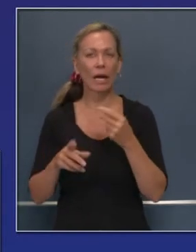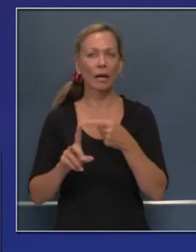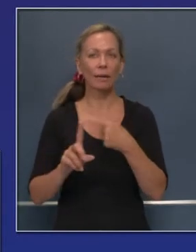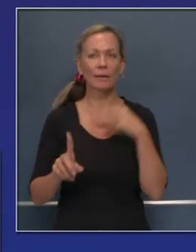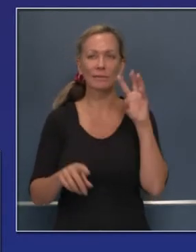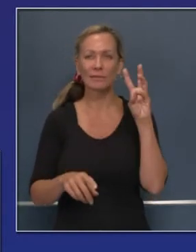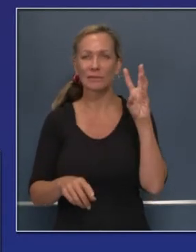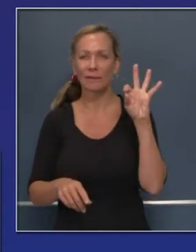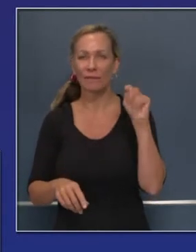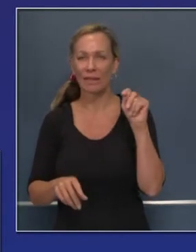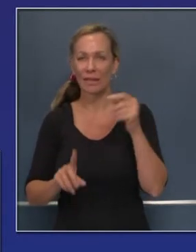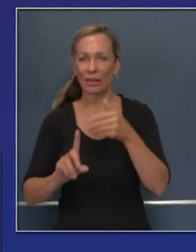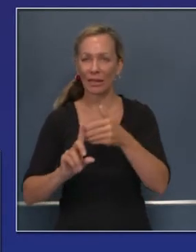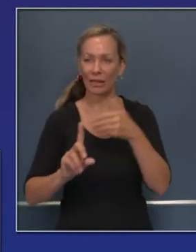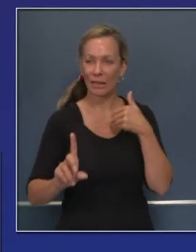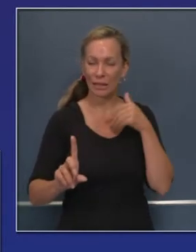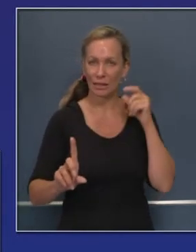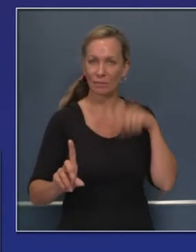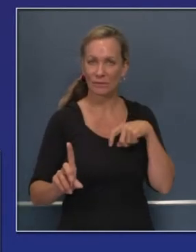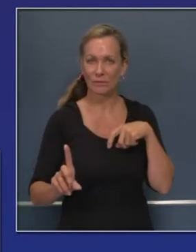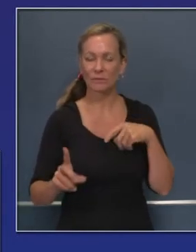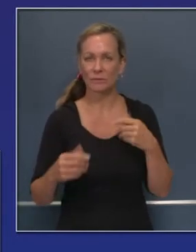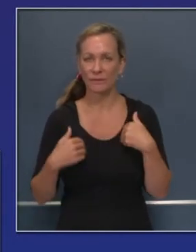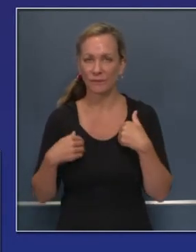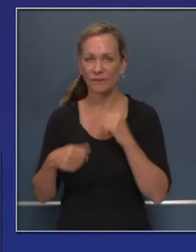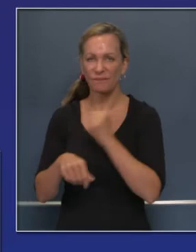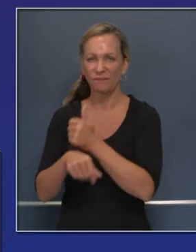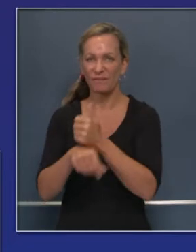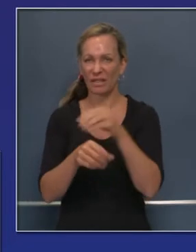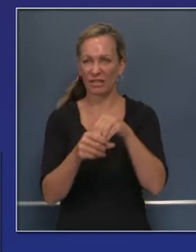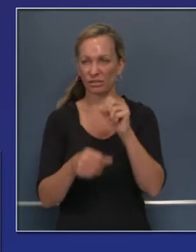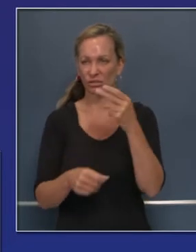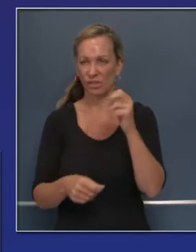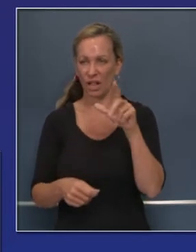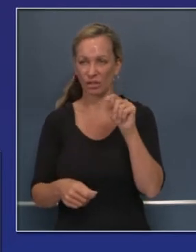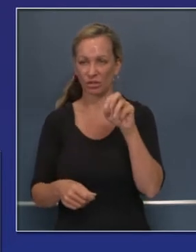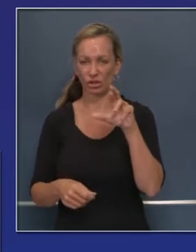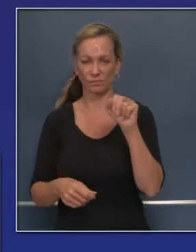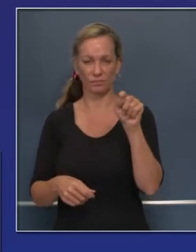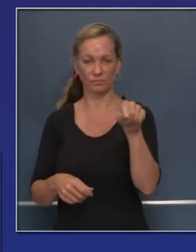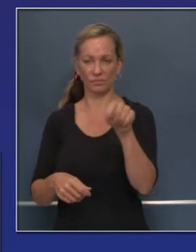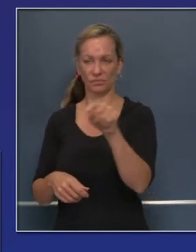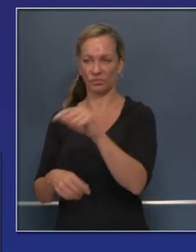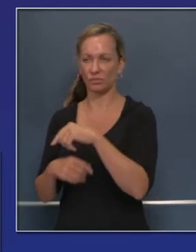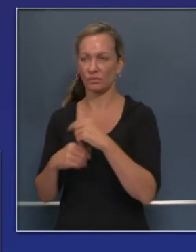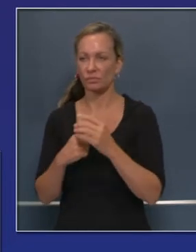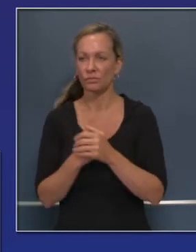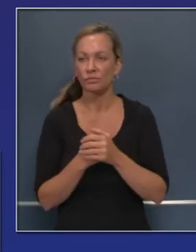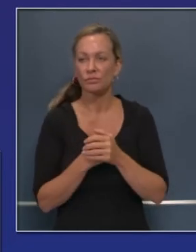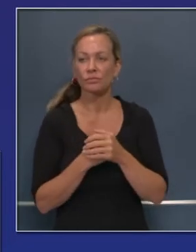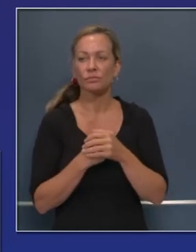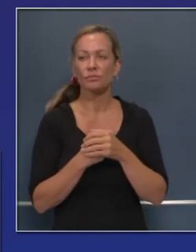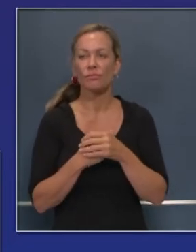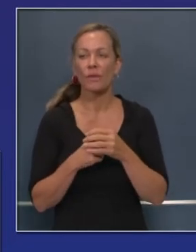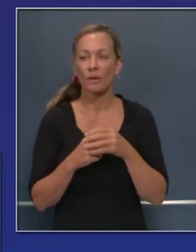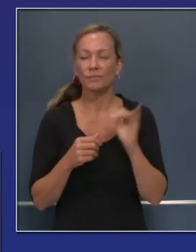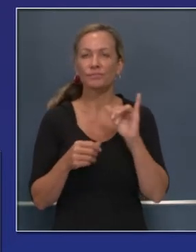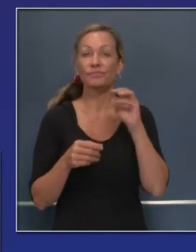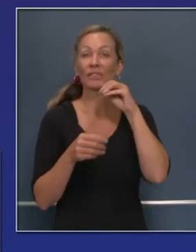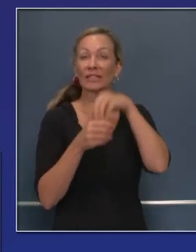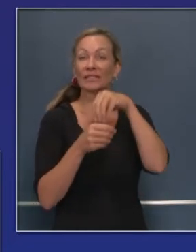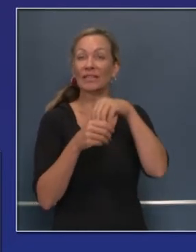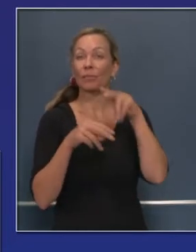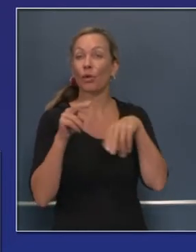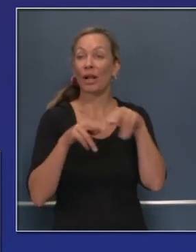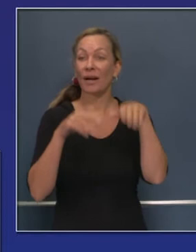la gente con sus mascarillas y catres para dormir y todo eso, pero eso nos